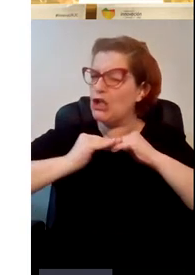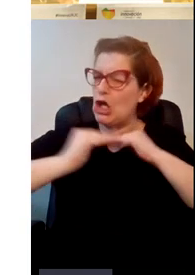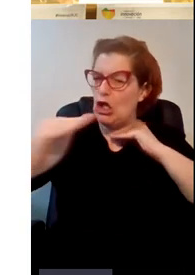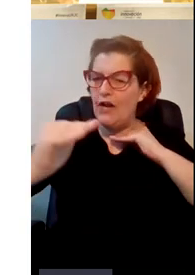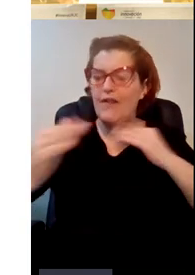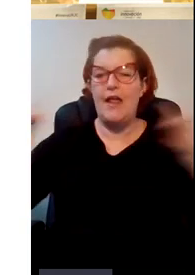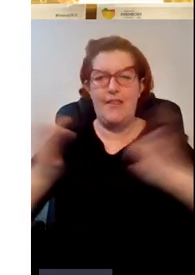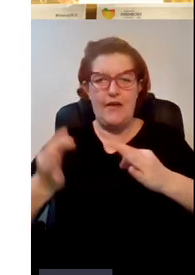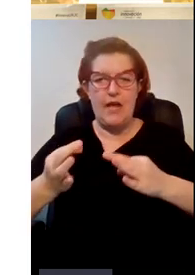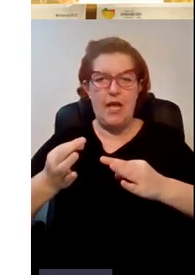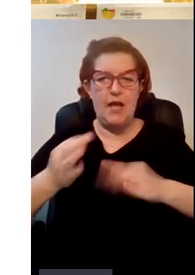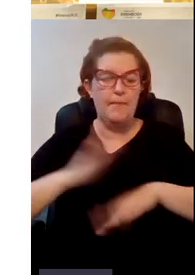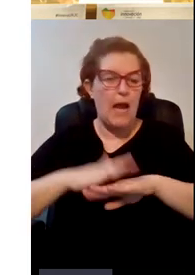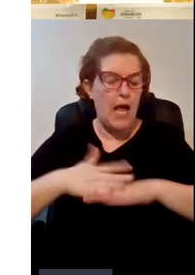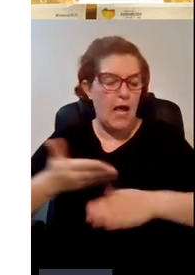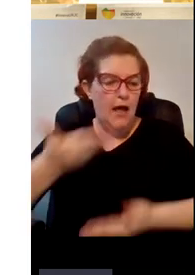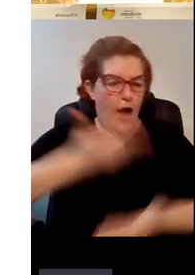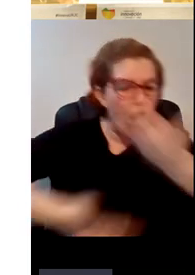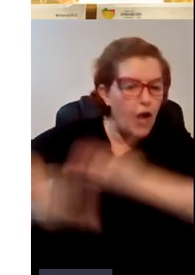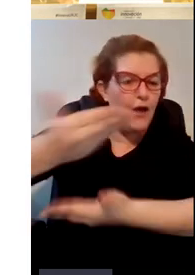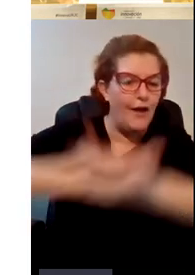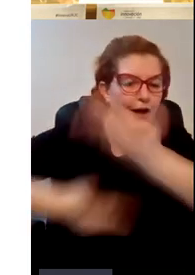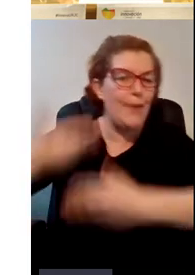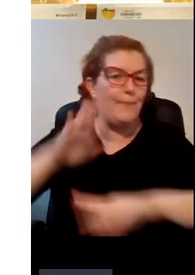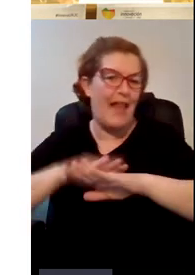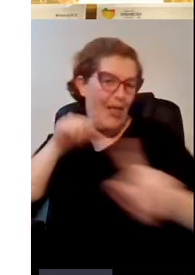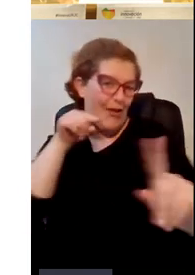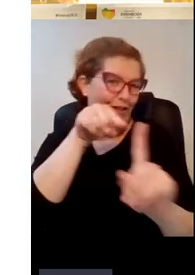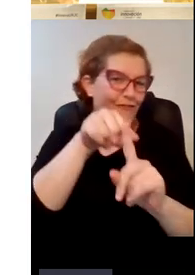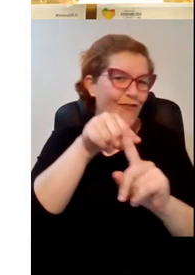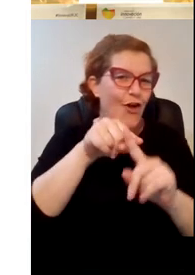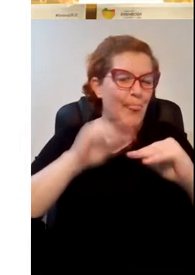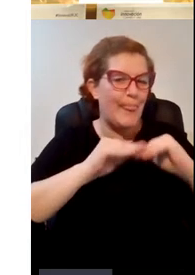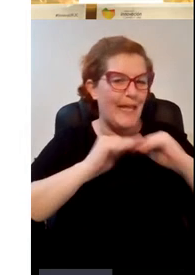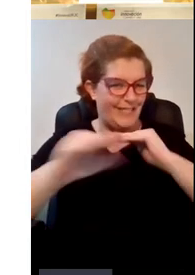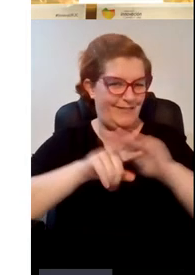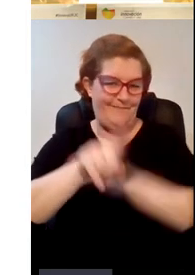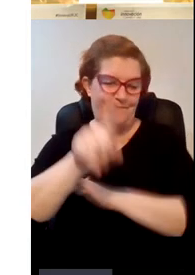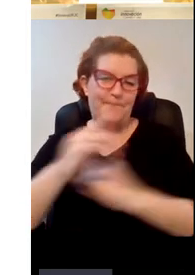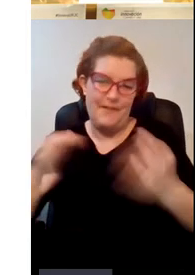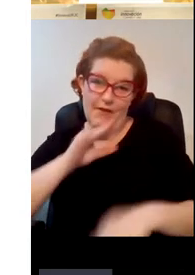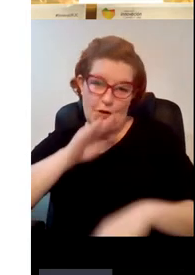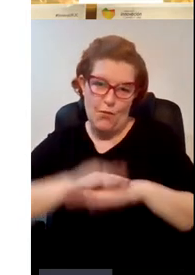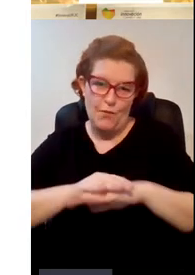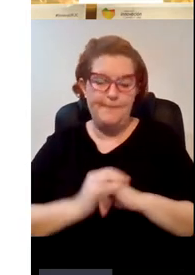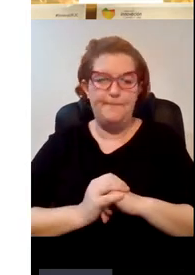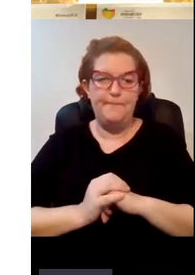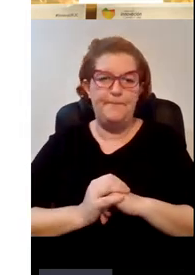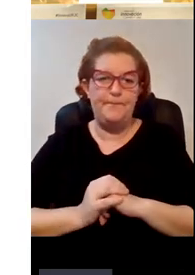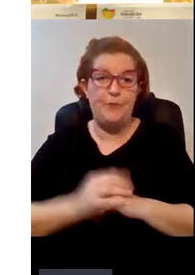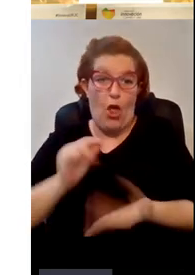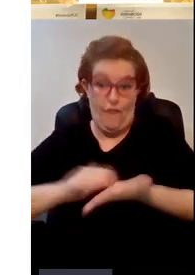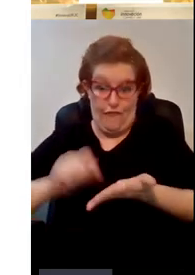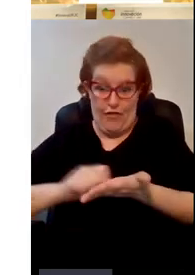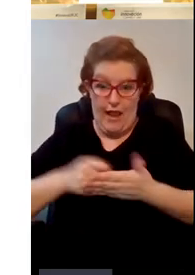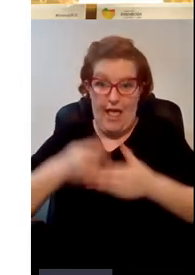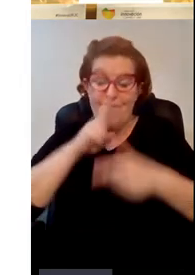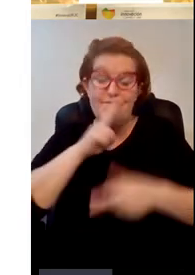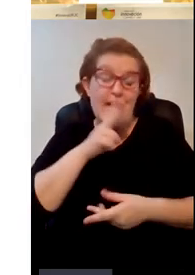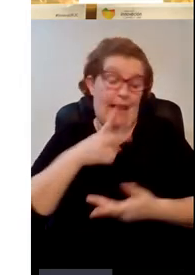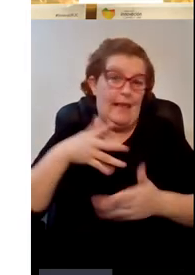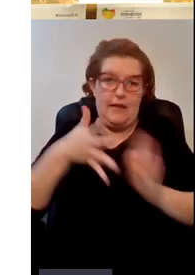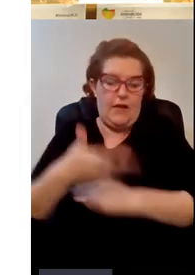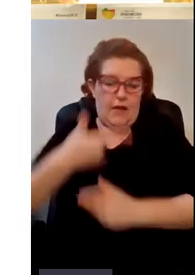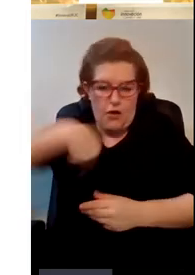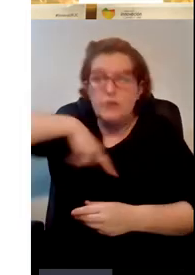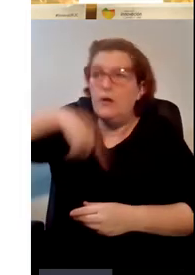y colaborar con la consecución de los objetivos del desarrollo sostenible la oficina verde por tanto no puede dejar de pensar